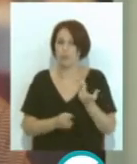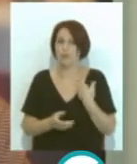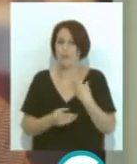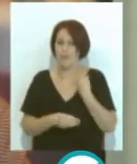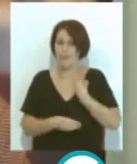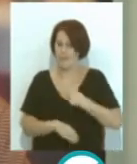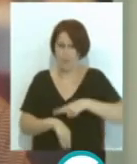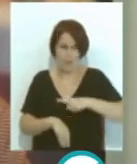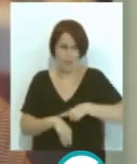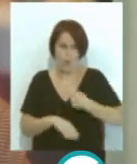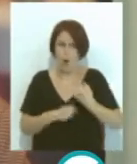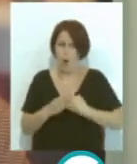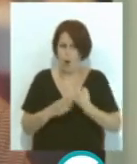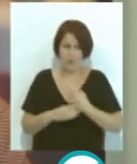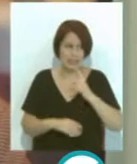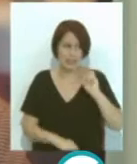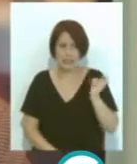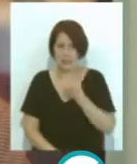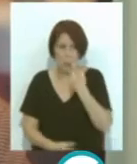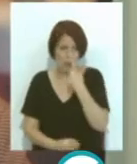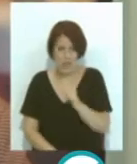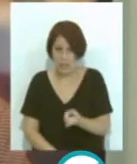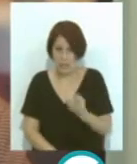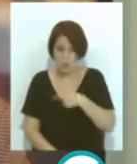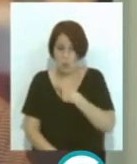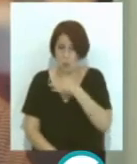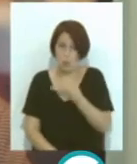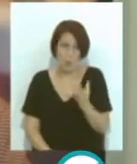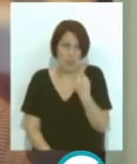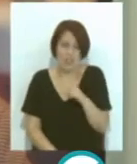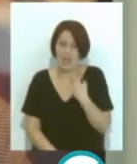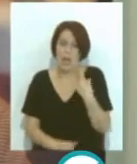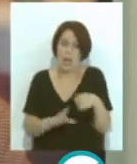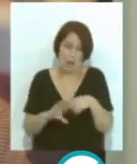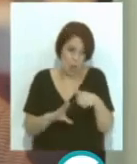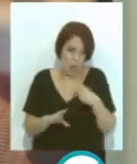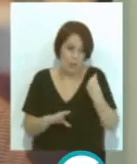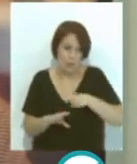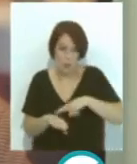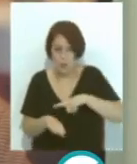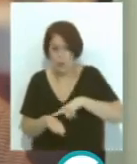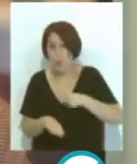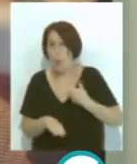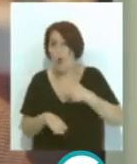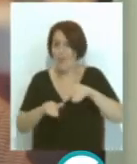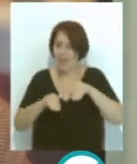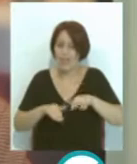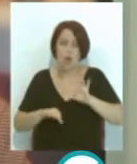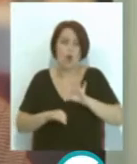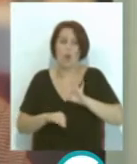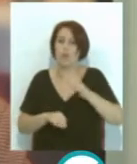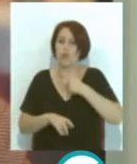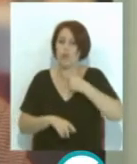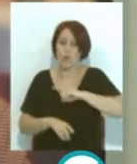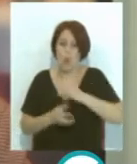a la vez distintos electrodomésticos. No tenemos por qué conectar la lavadora a la vez que tenemos conectado el lavavajilla o a la vez que estamos